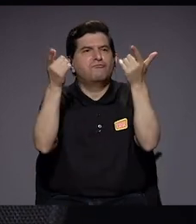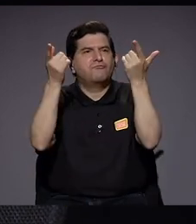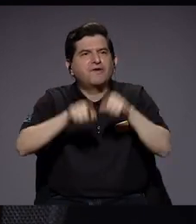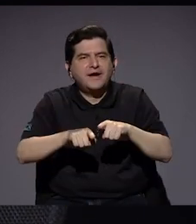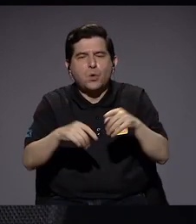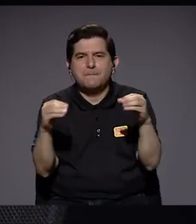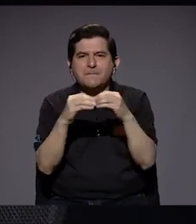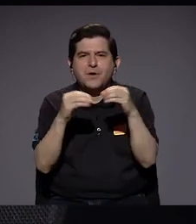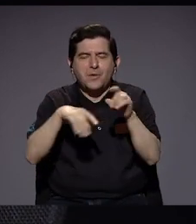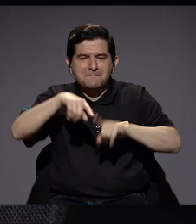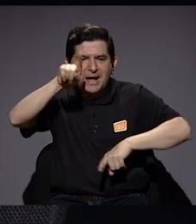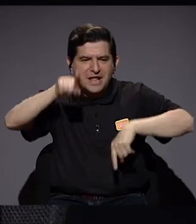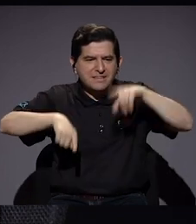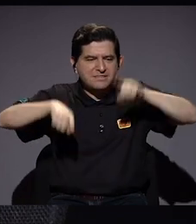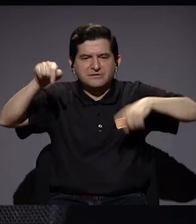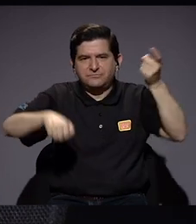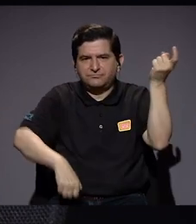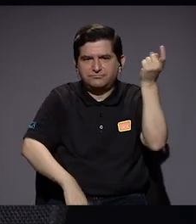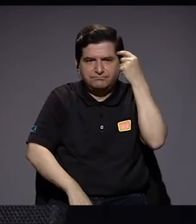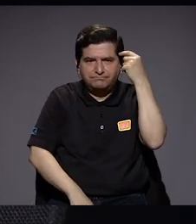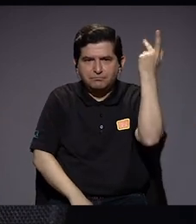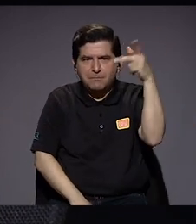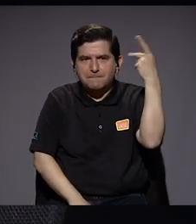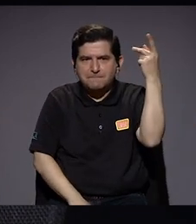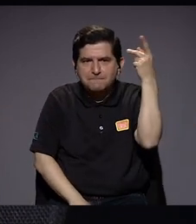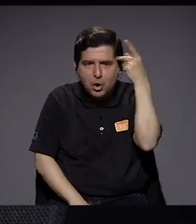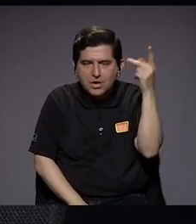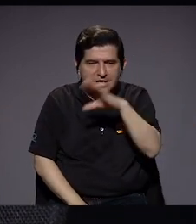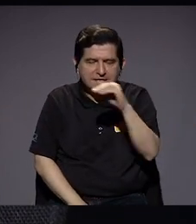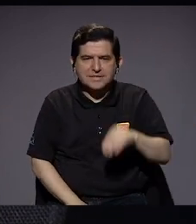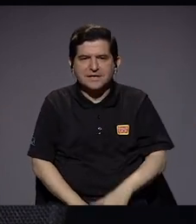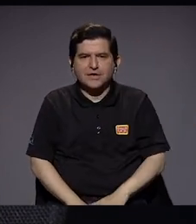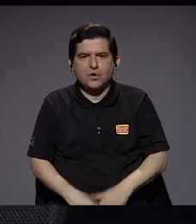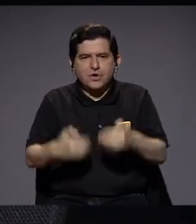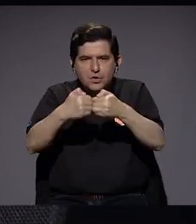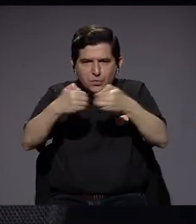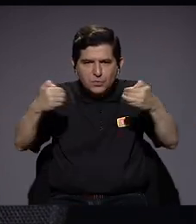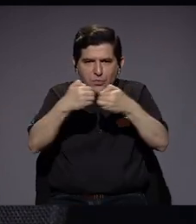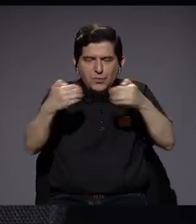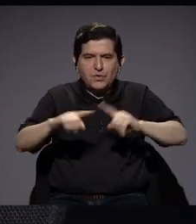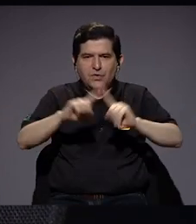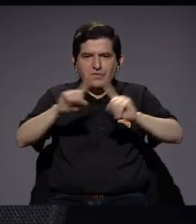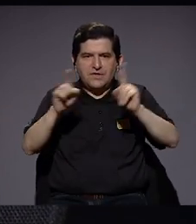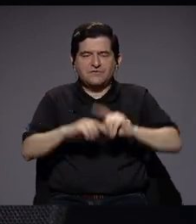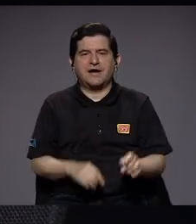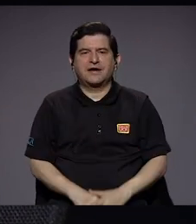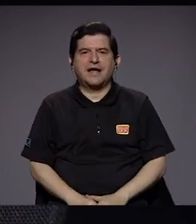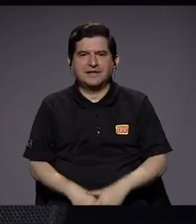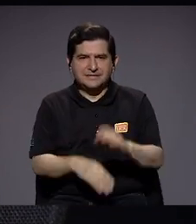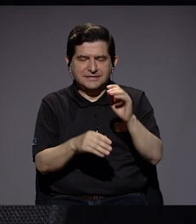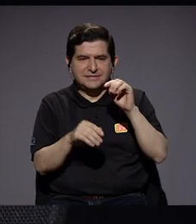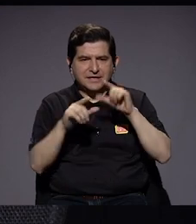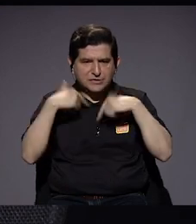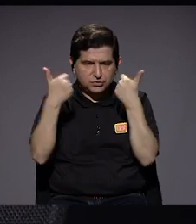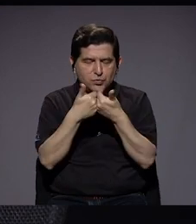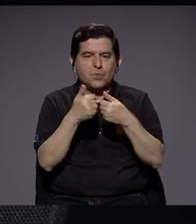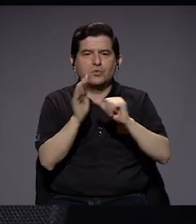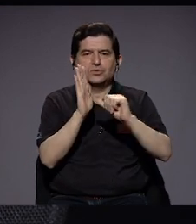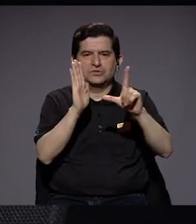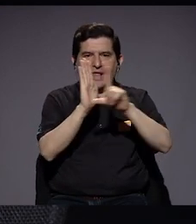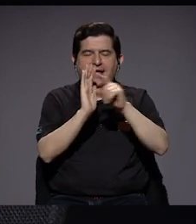mayor diversidad de pensamiento político y fraccionamiento de las distintas bancadas dentro del Congreso.